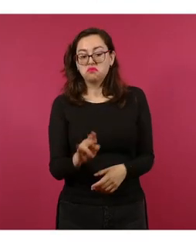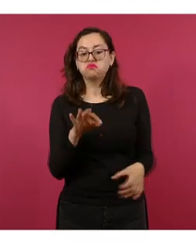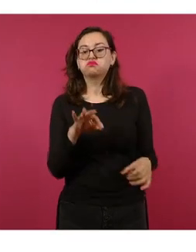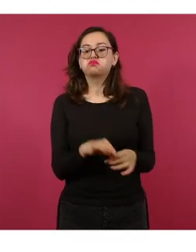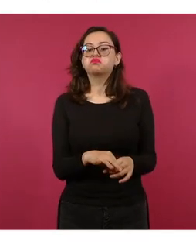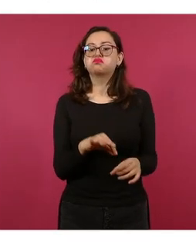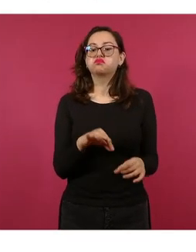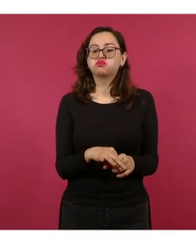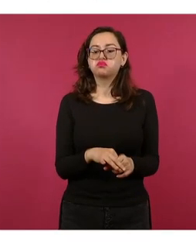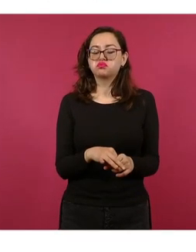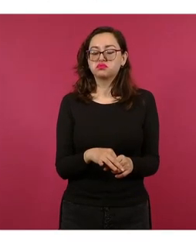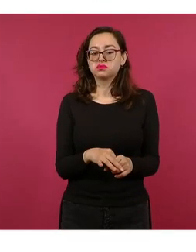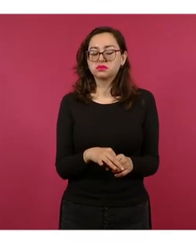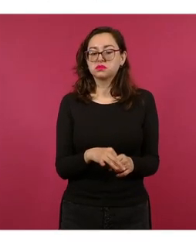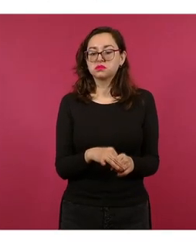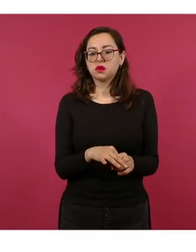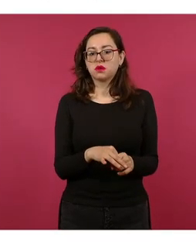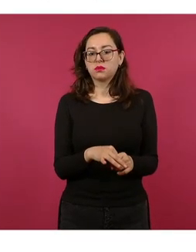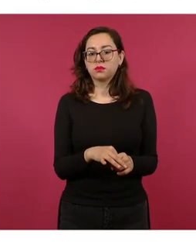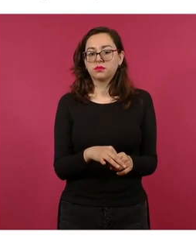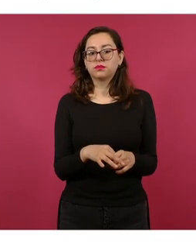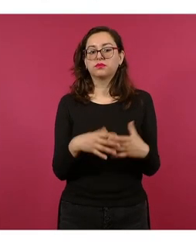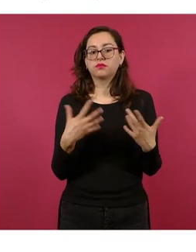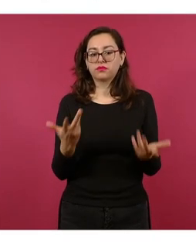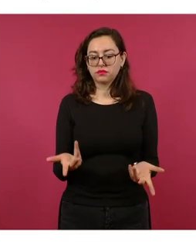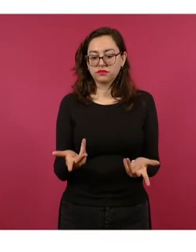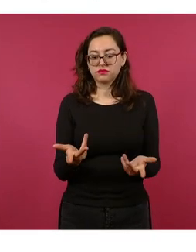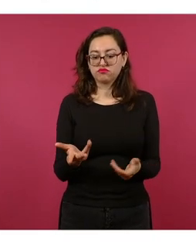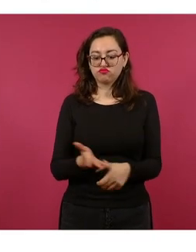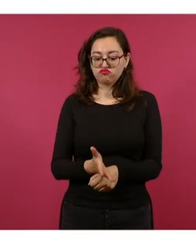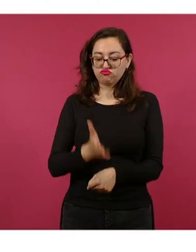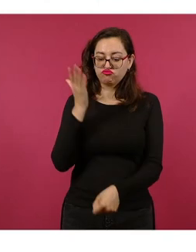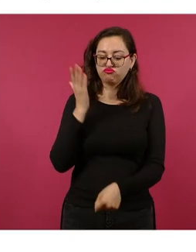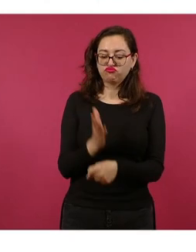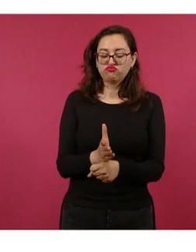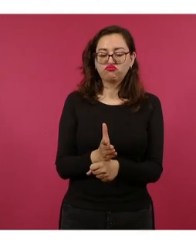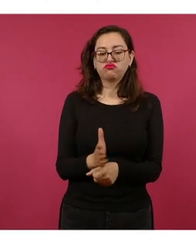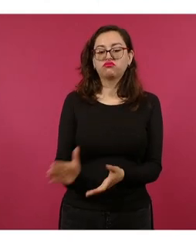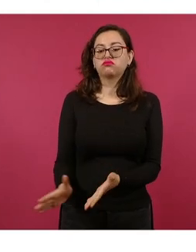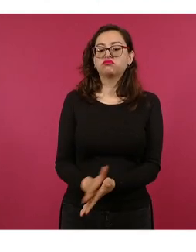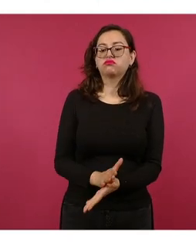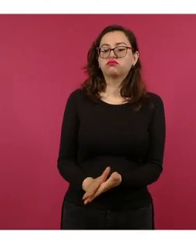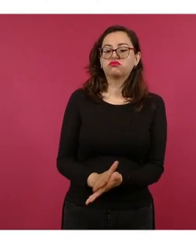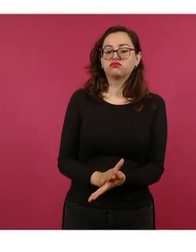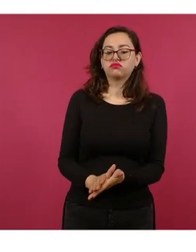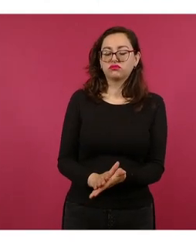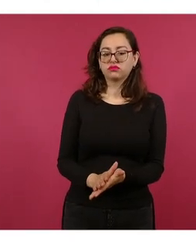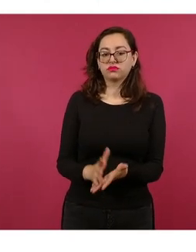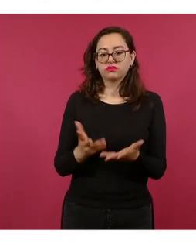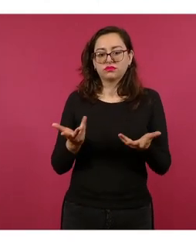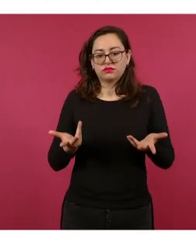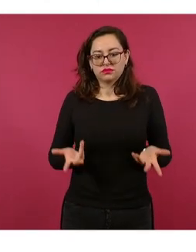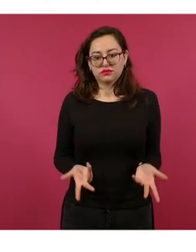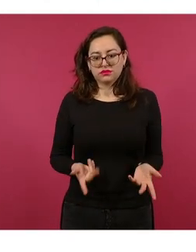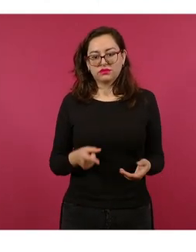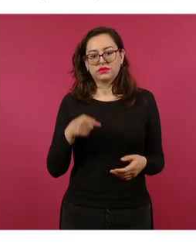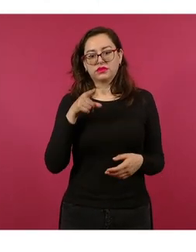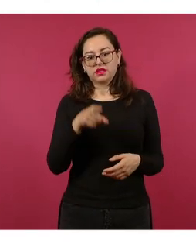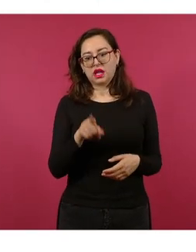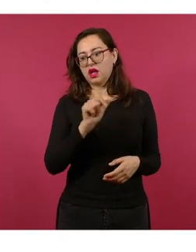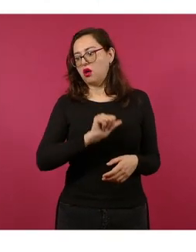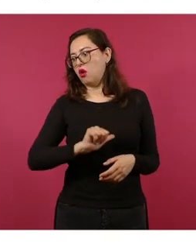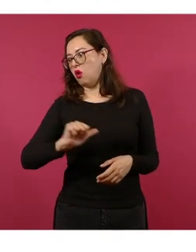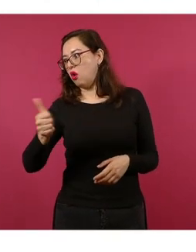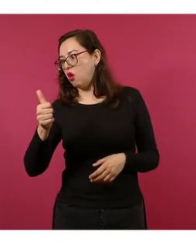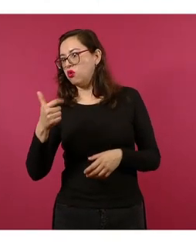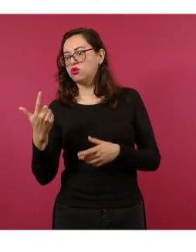al exgobernador Javier N., una suspensión provisional para que él no sea detenido por alguna otra orden de